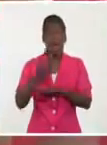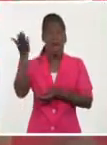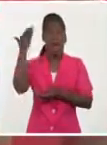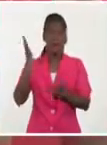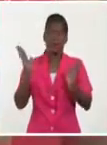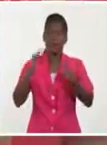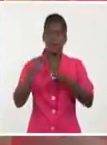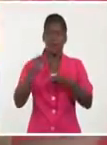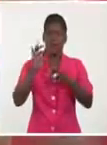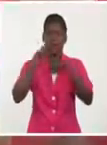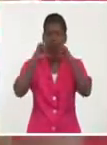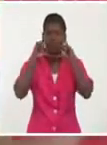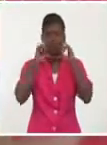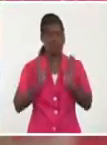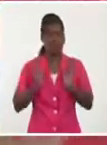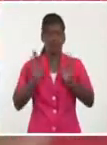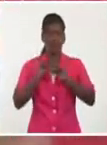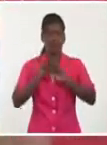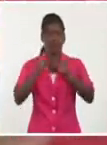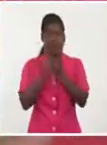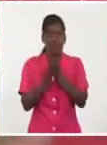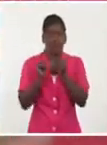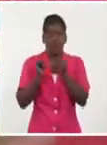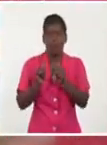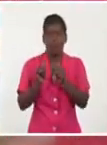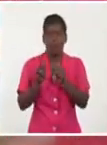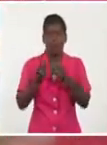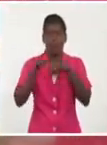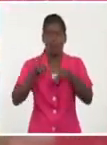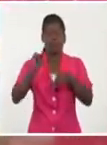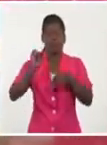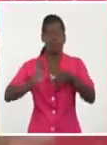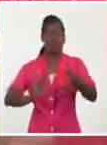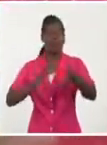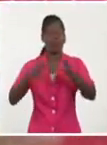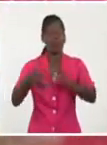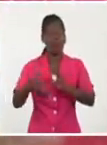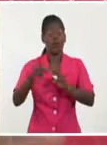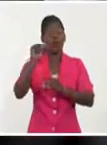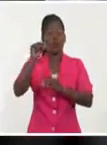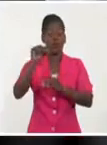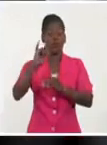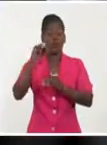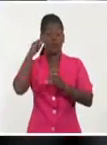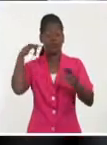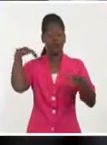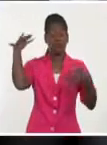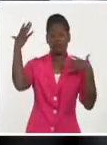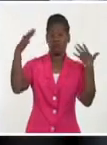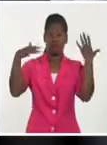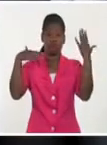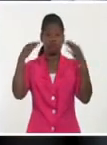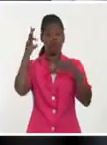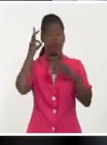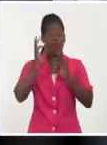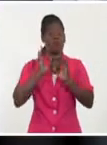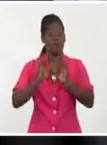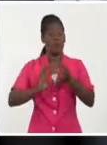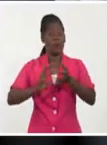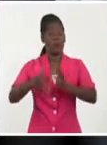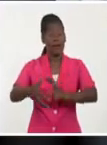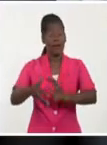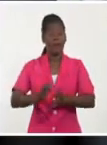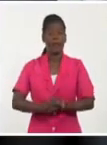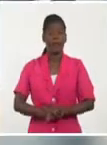digamos, con otras características y volver a hacerlo todo desde su hogar, ha sido bastante traumático. Desde diversas temáticas durante